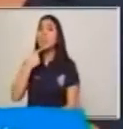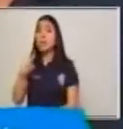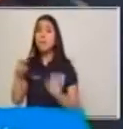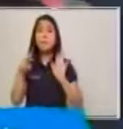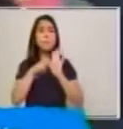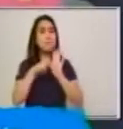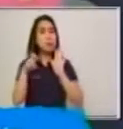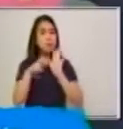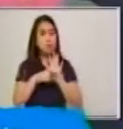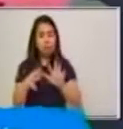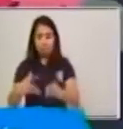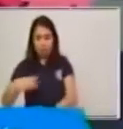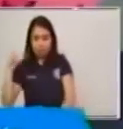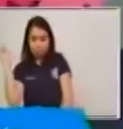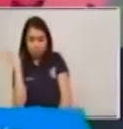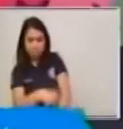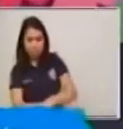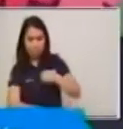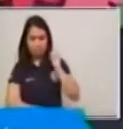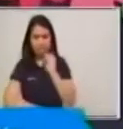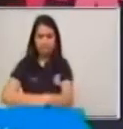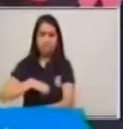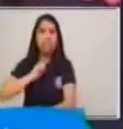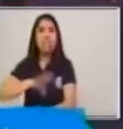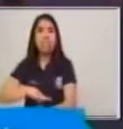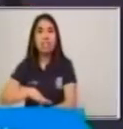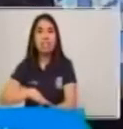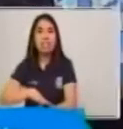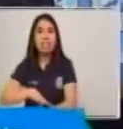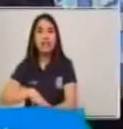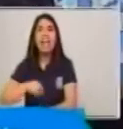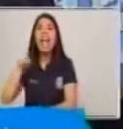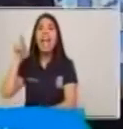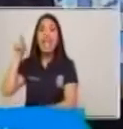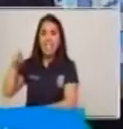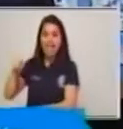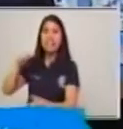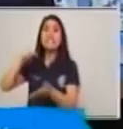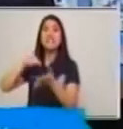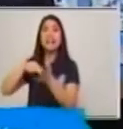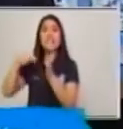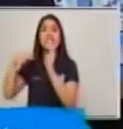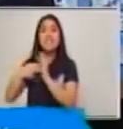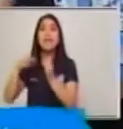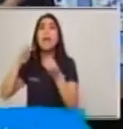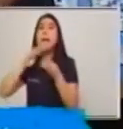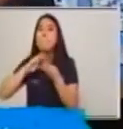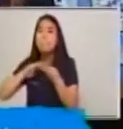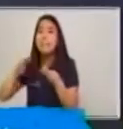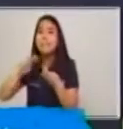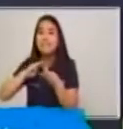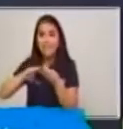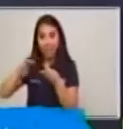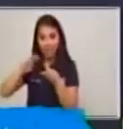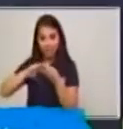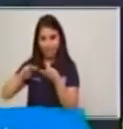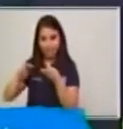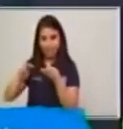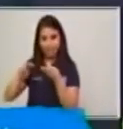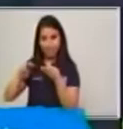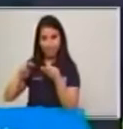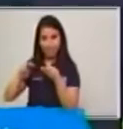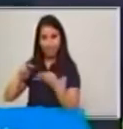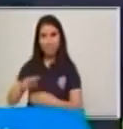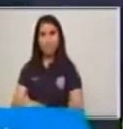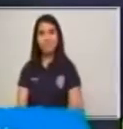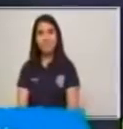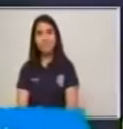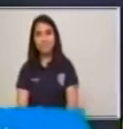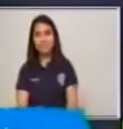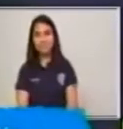Entonces, ese sería el mensaje.